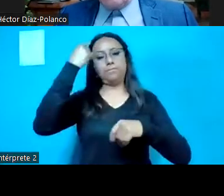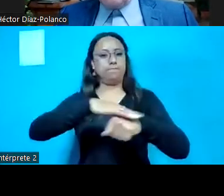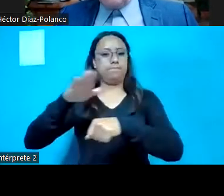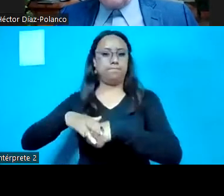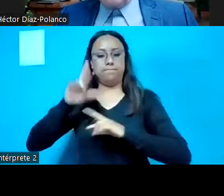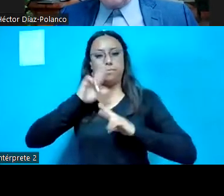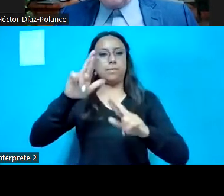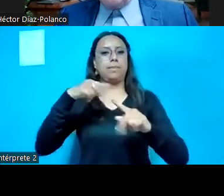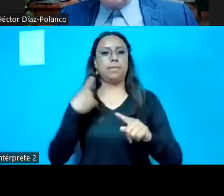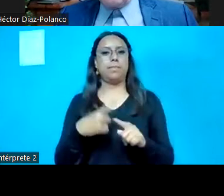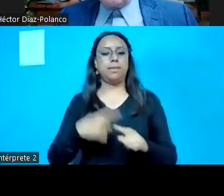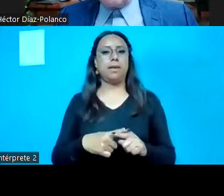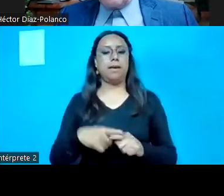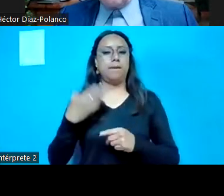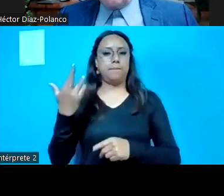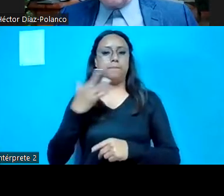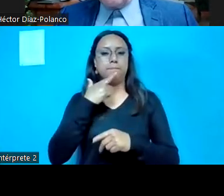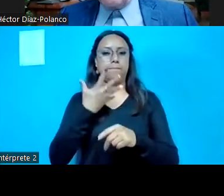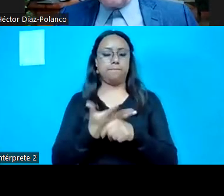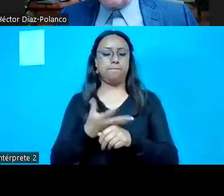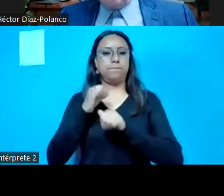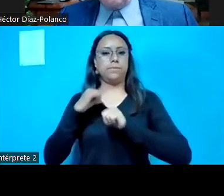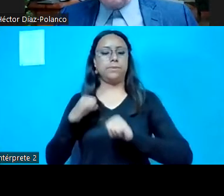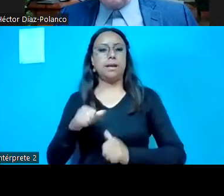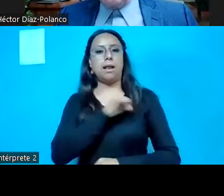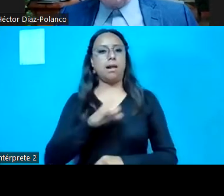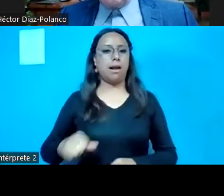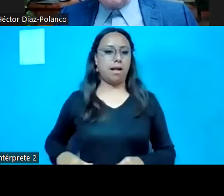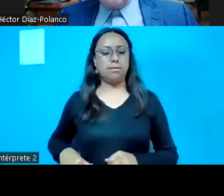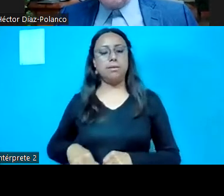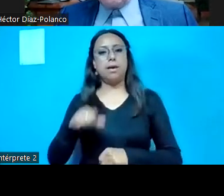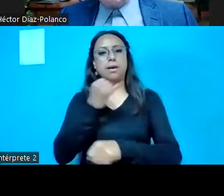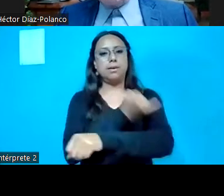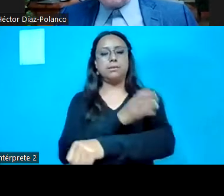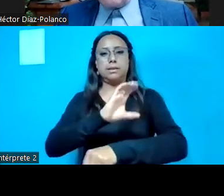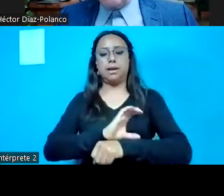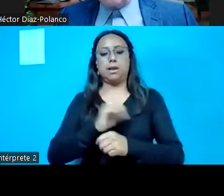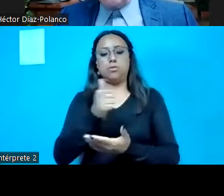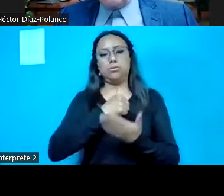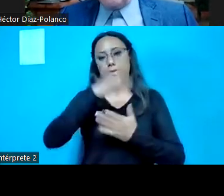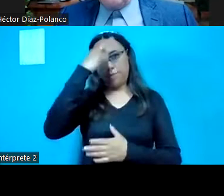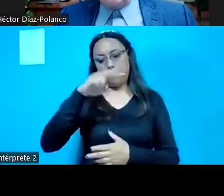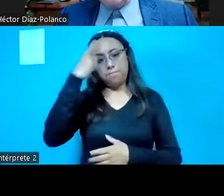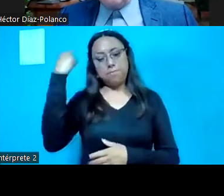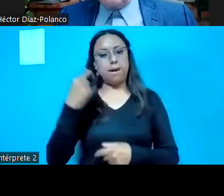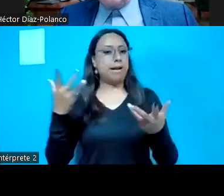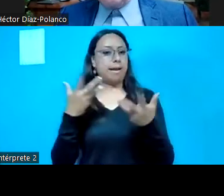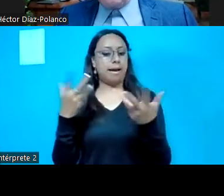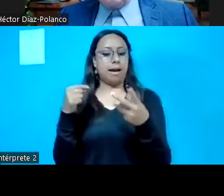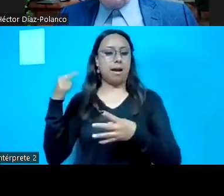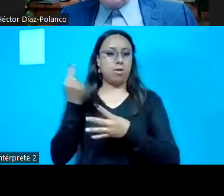al titular de la alcaldía Iztacalco en la Ciudad de México, para que lleve a cabo las acciones pertinentes